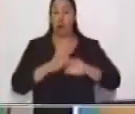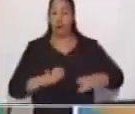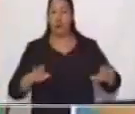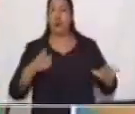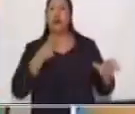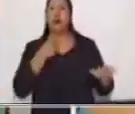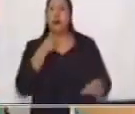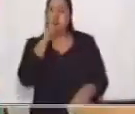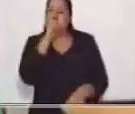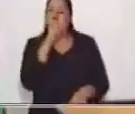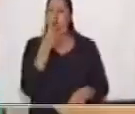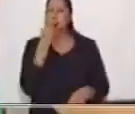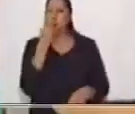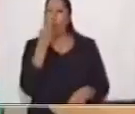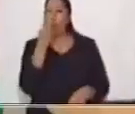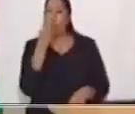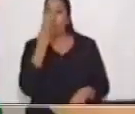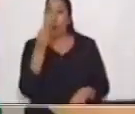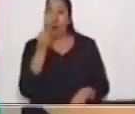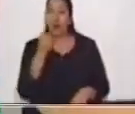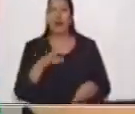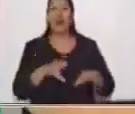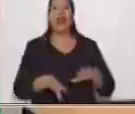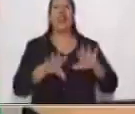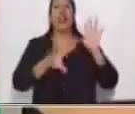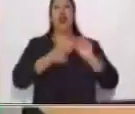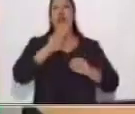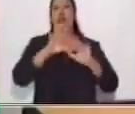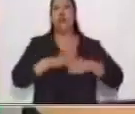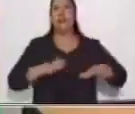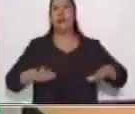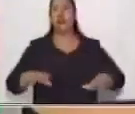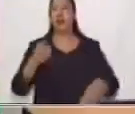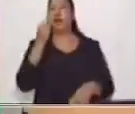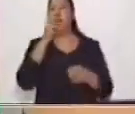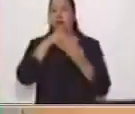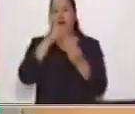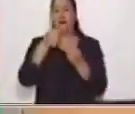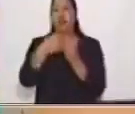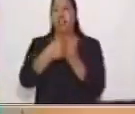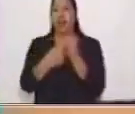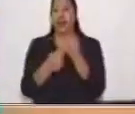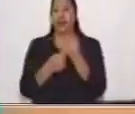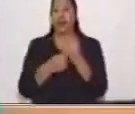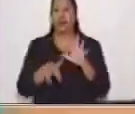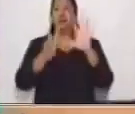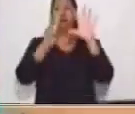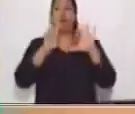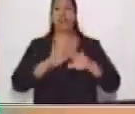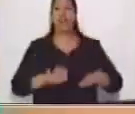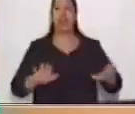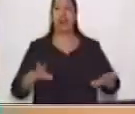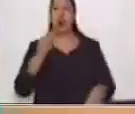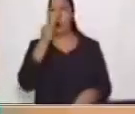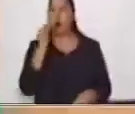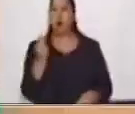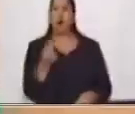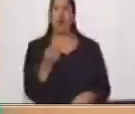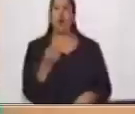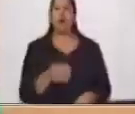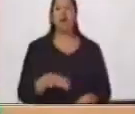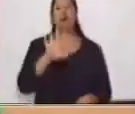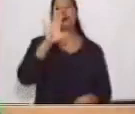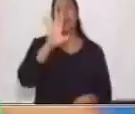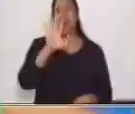A seis niños les gusta la fresa. A siete niños les gustan las uvas. Y a cinco les